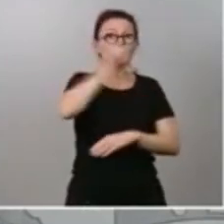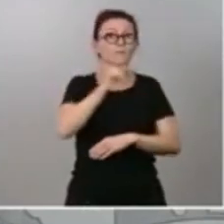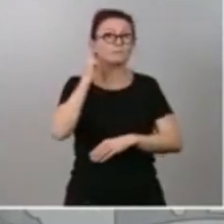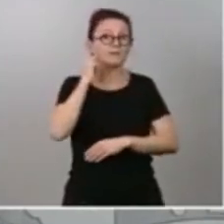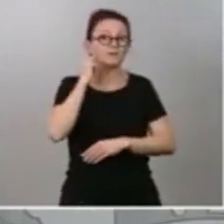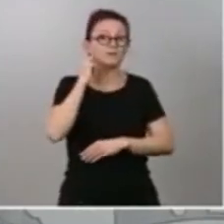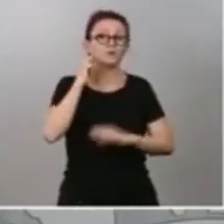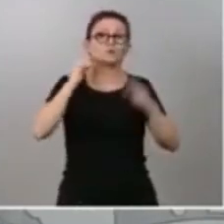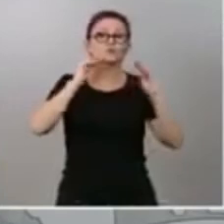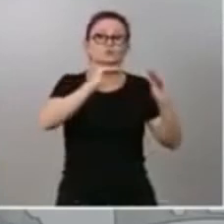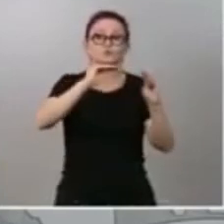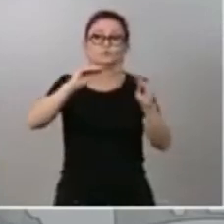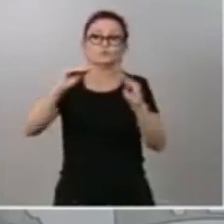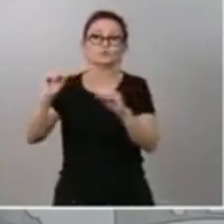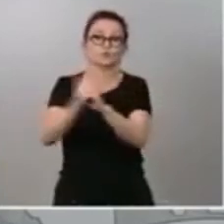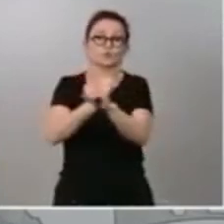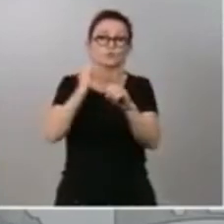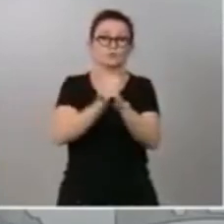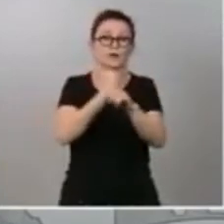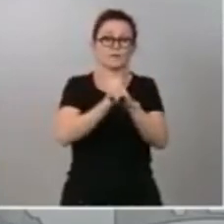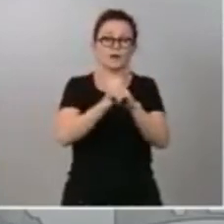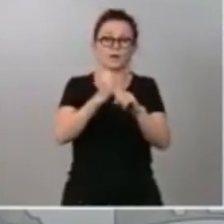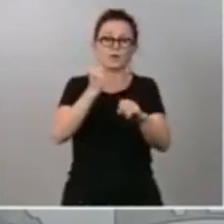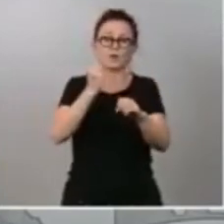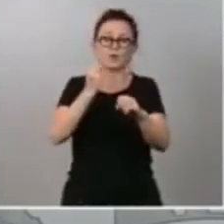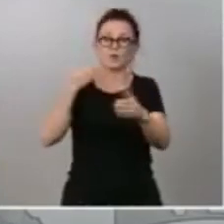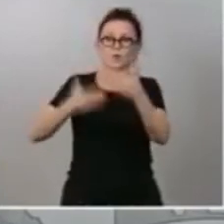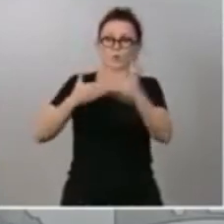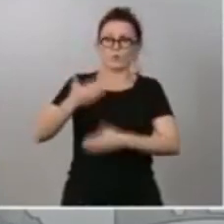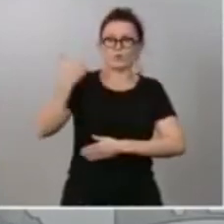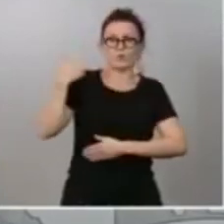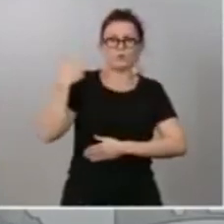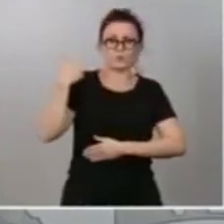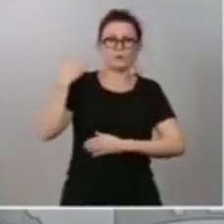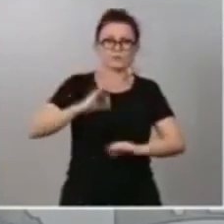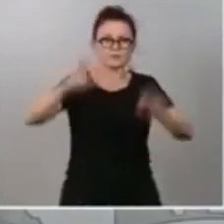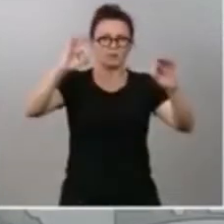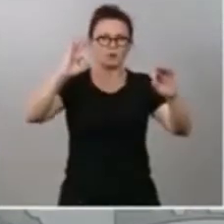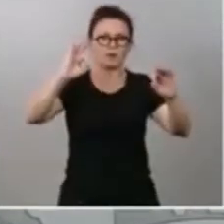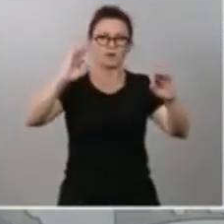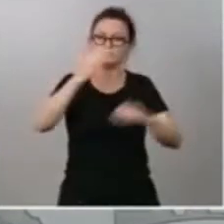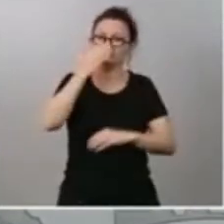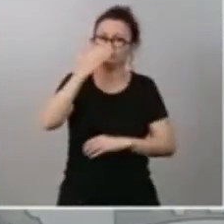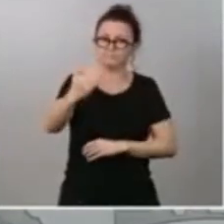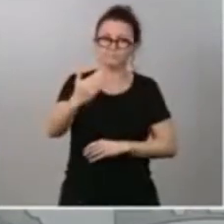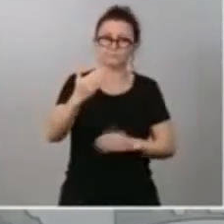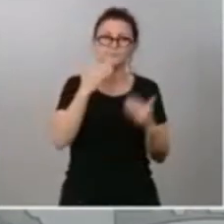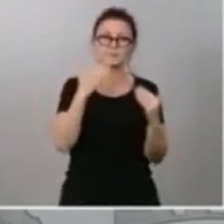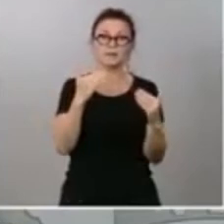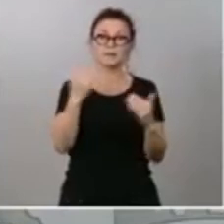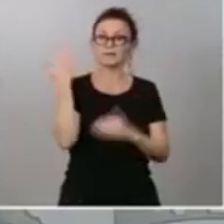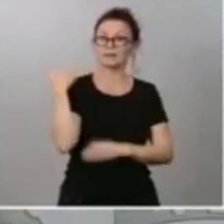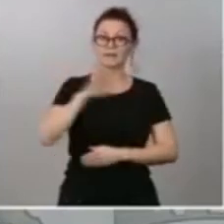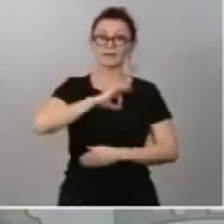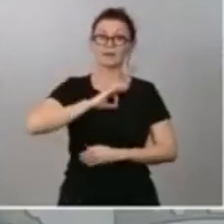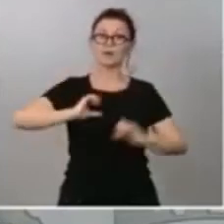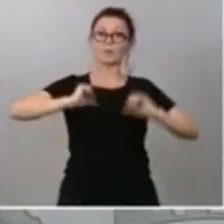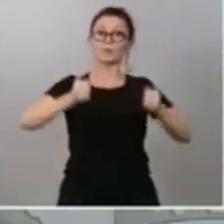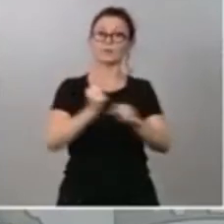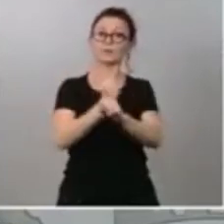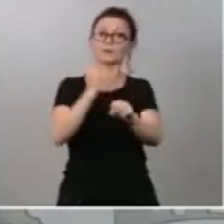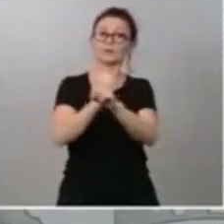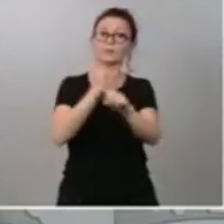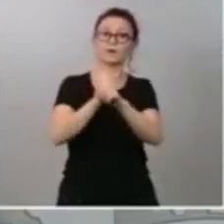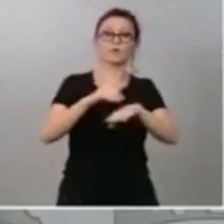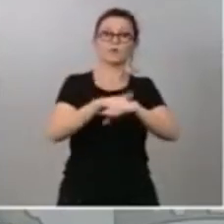de gobierno durante este tiempo tan excepcional. El mes de enero iniciábamos una acción de gobierno basada en un histórico